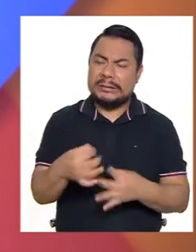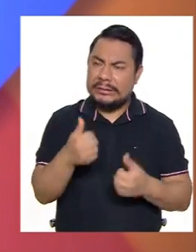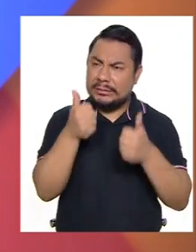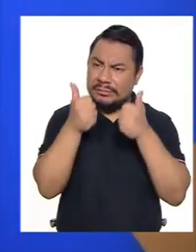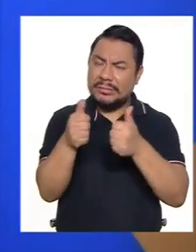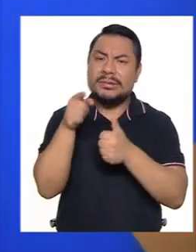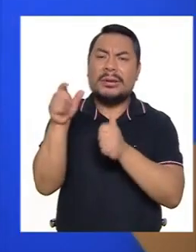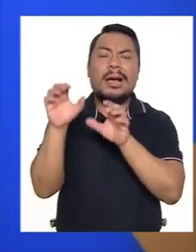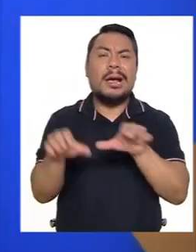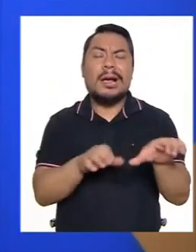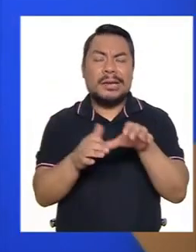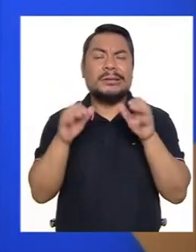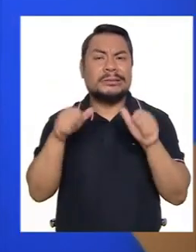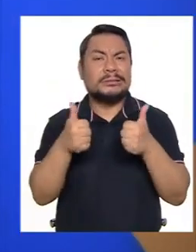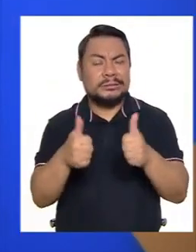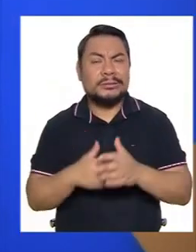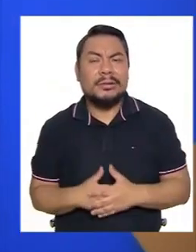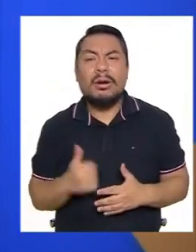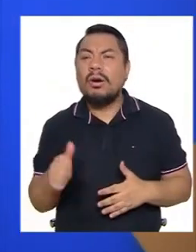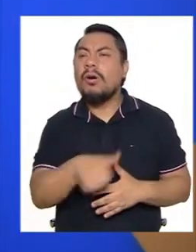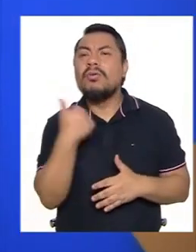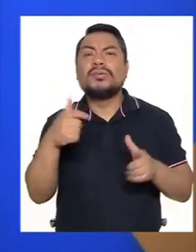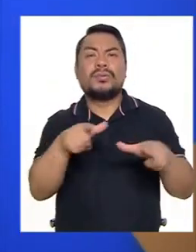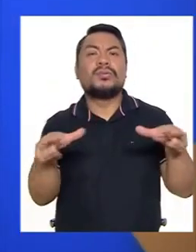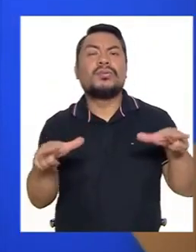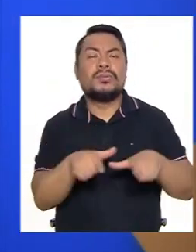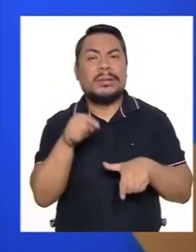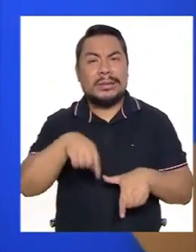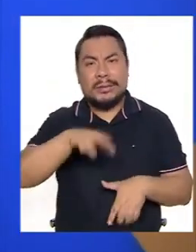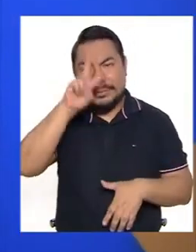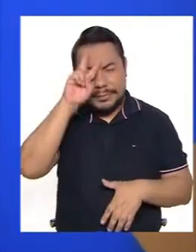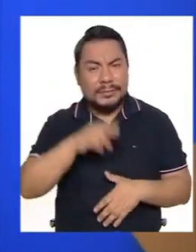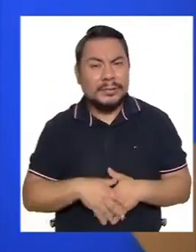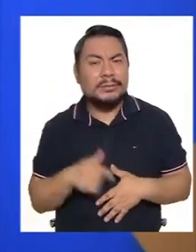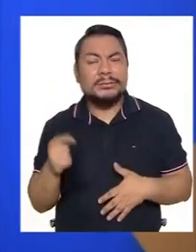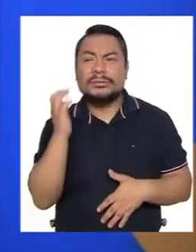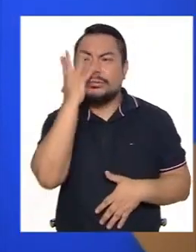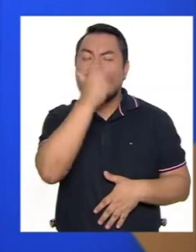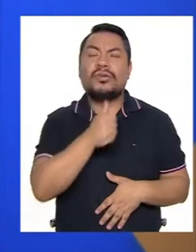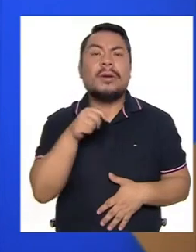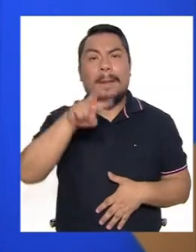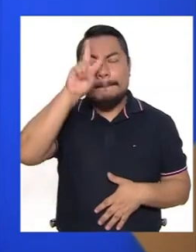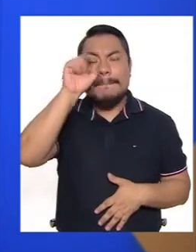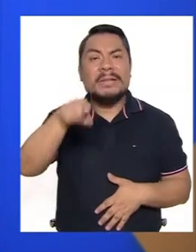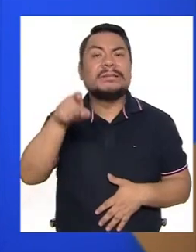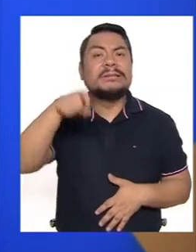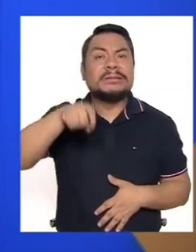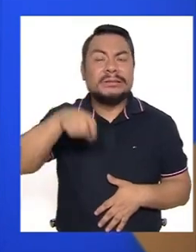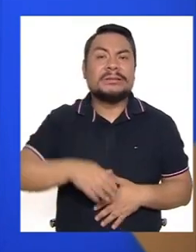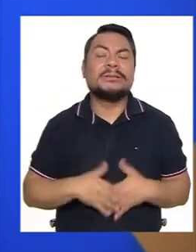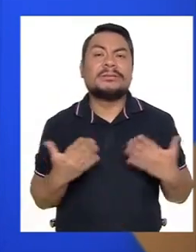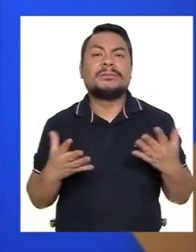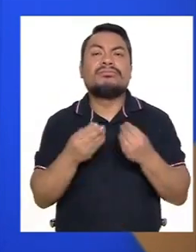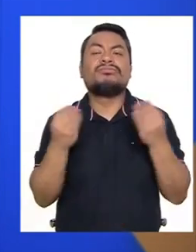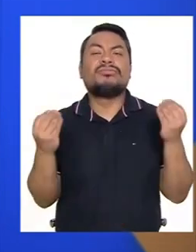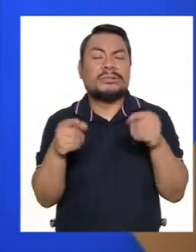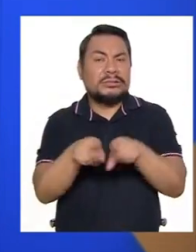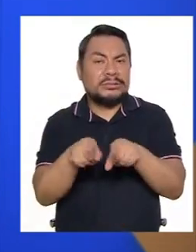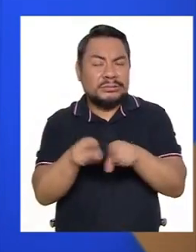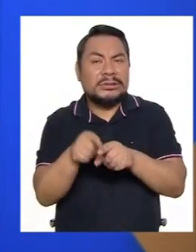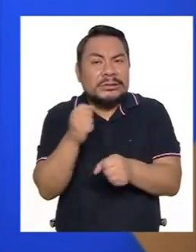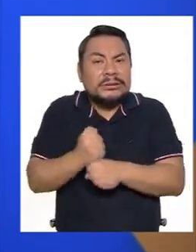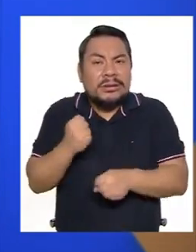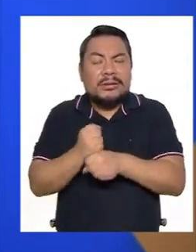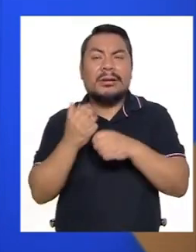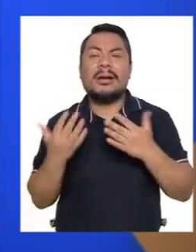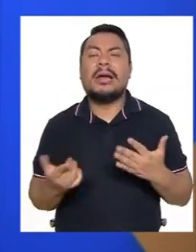bueno que estén desarrollándose así en otras ciudades de nuestro país, nuestro hermoso Perú, que necesita, pues, mucho también trabajar